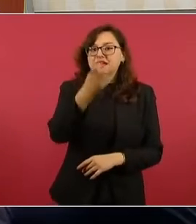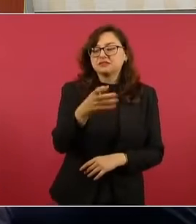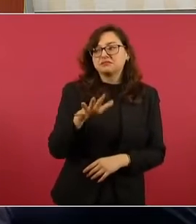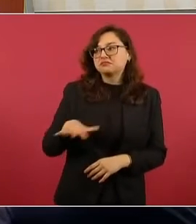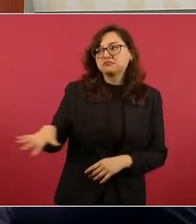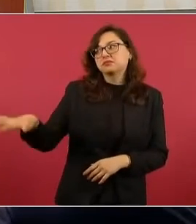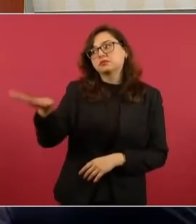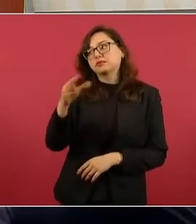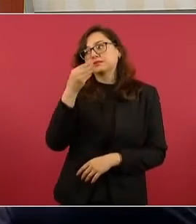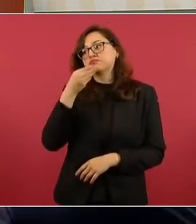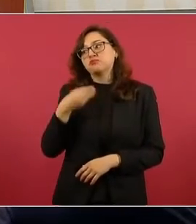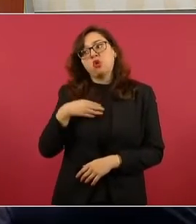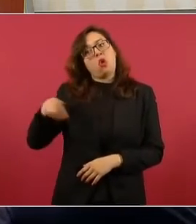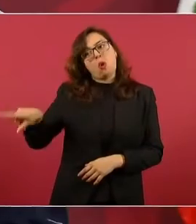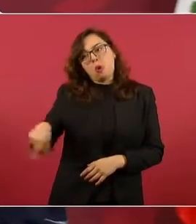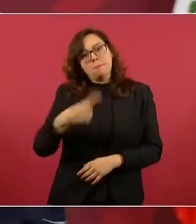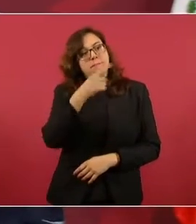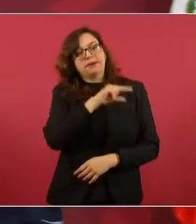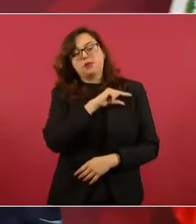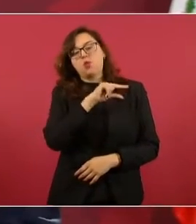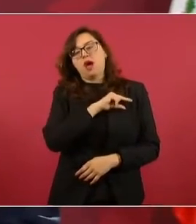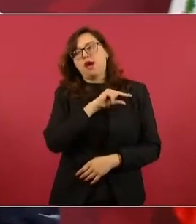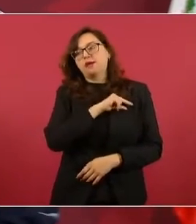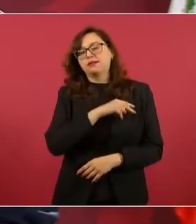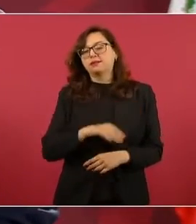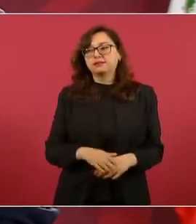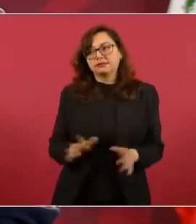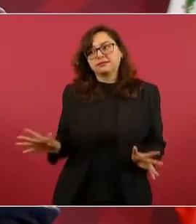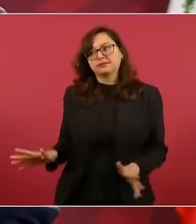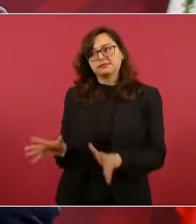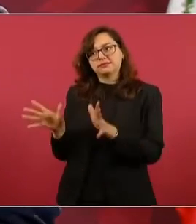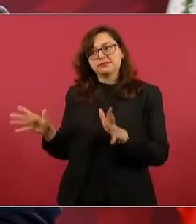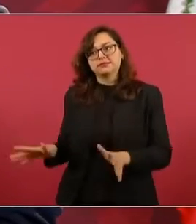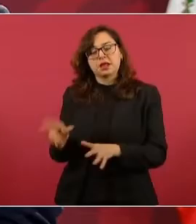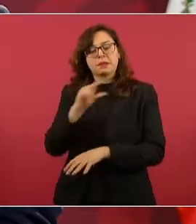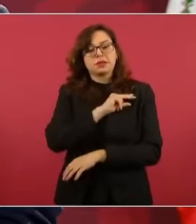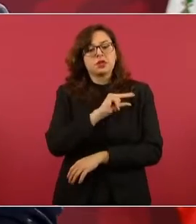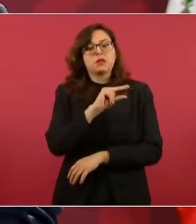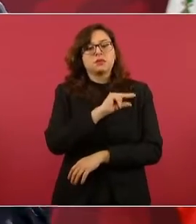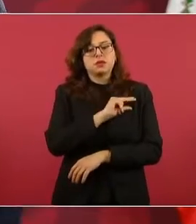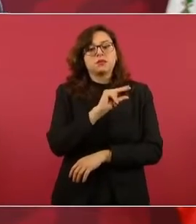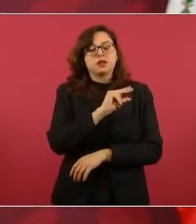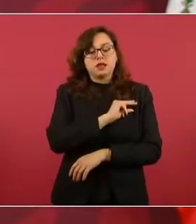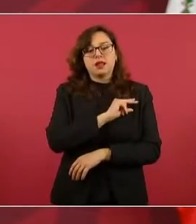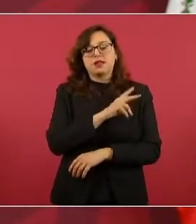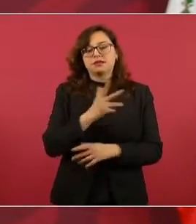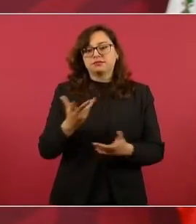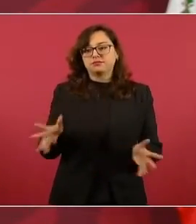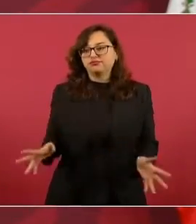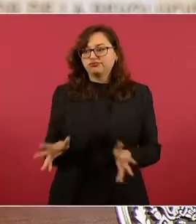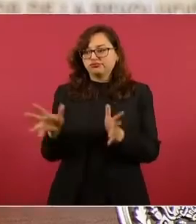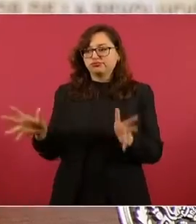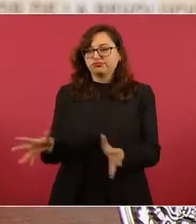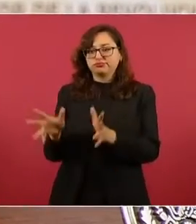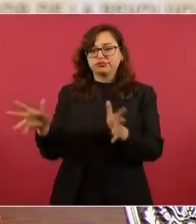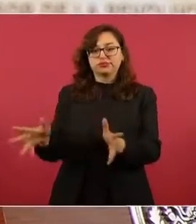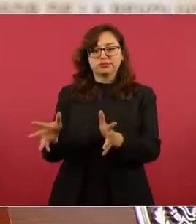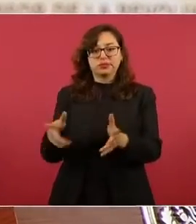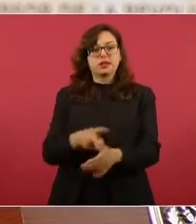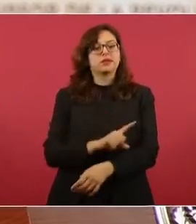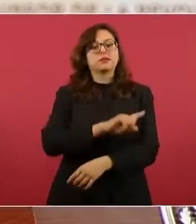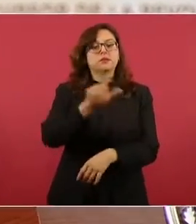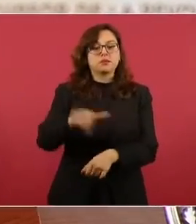mercancía, y eso, ¿qué nos